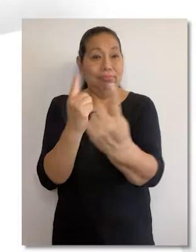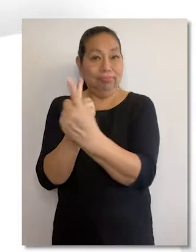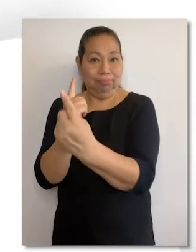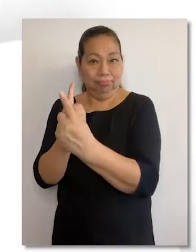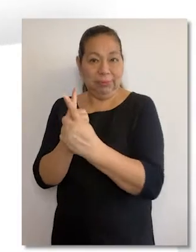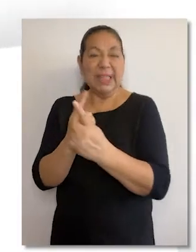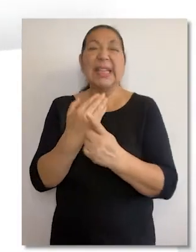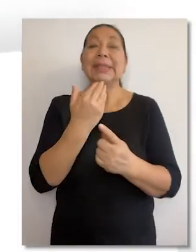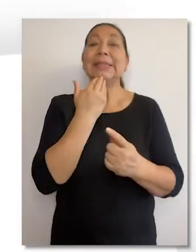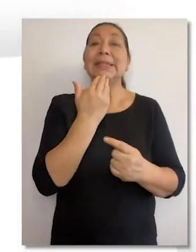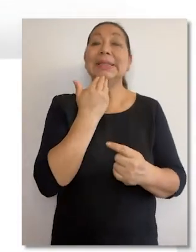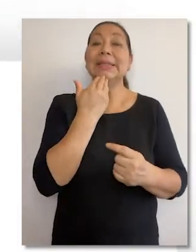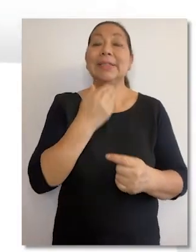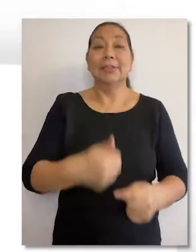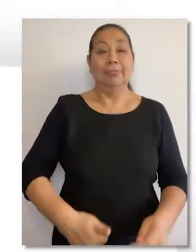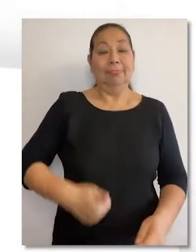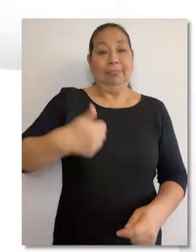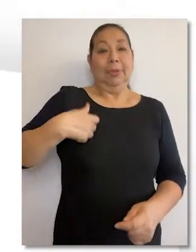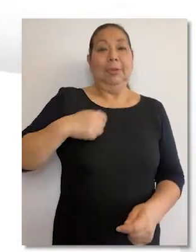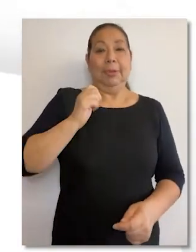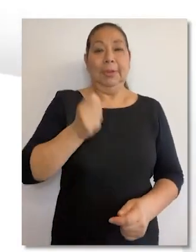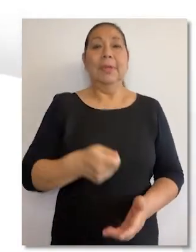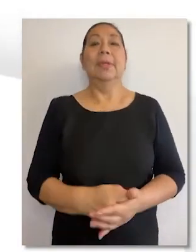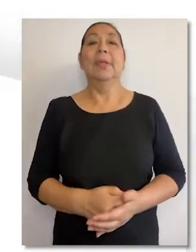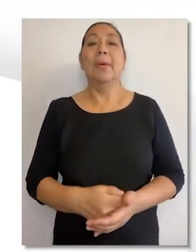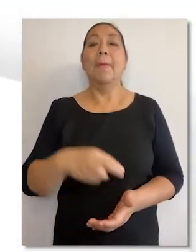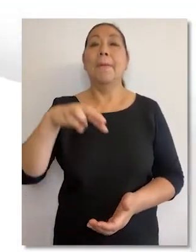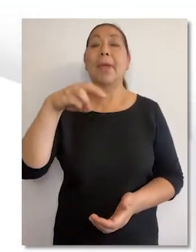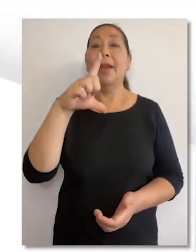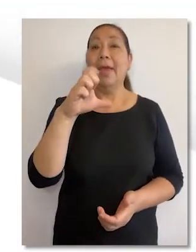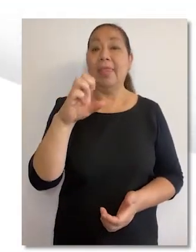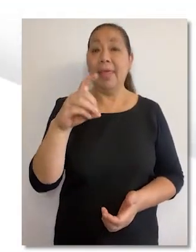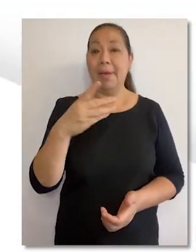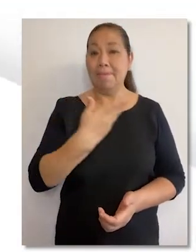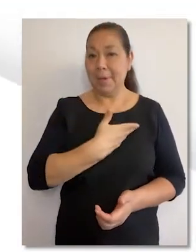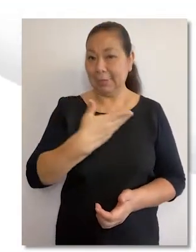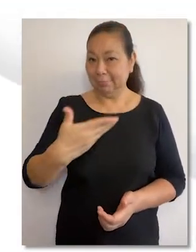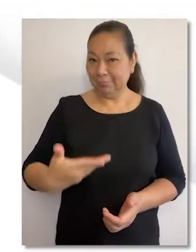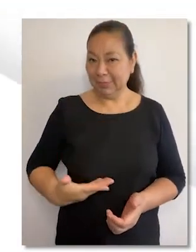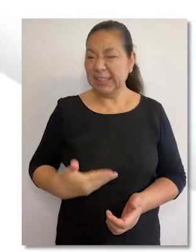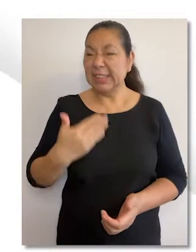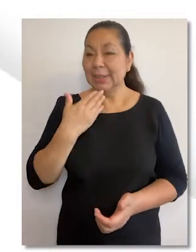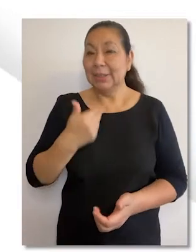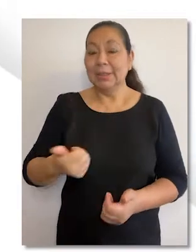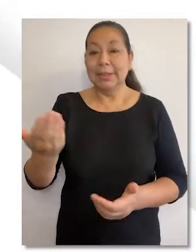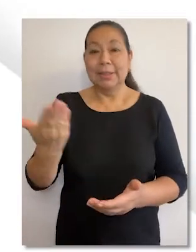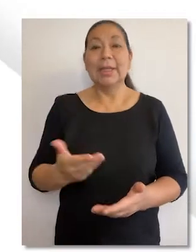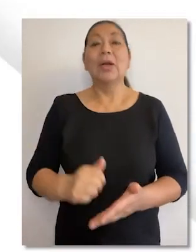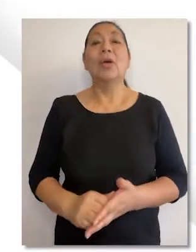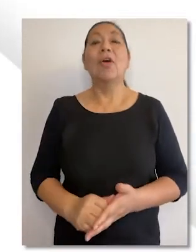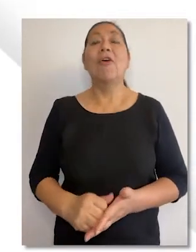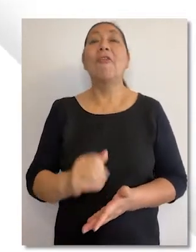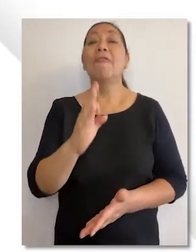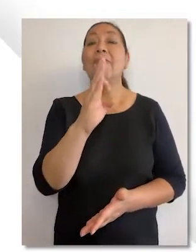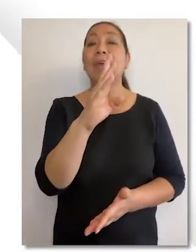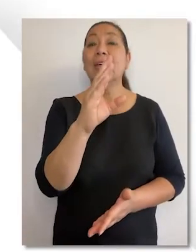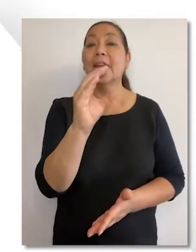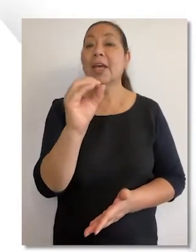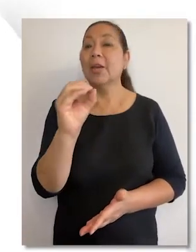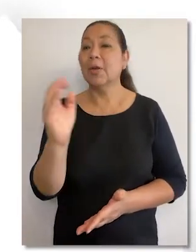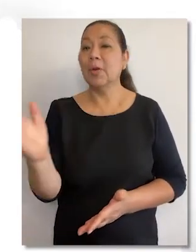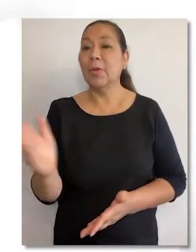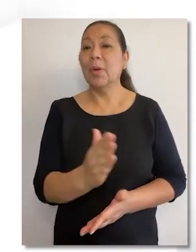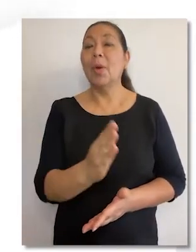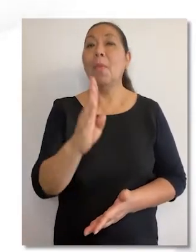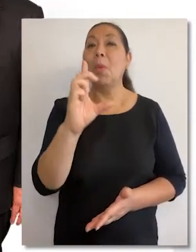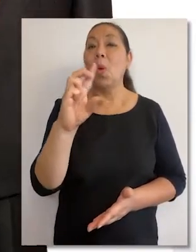interlocutorias, estará integrada por los magistrados Marianela Ledesma Narváez, quien la presidirá, Augusto